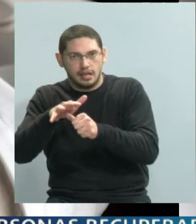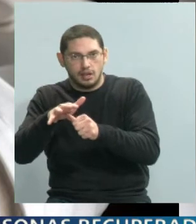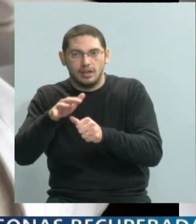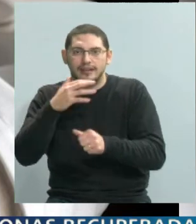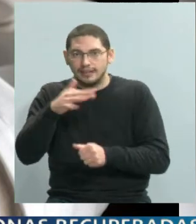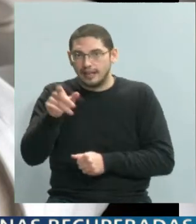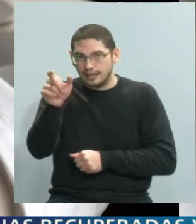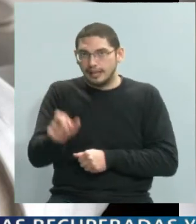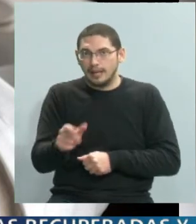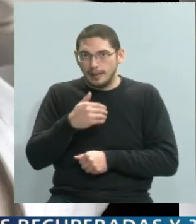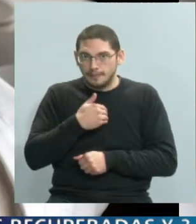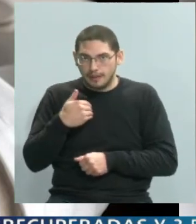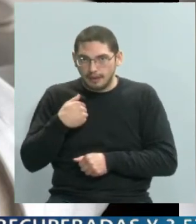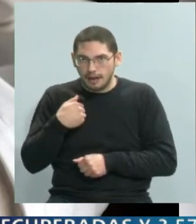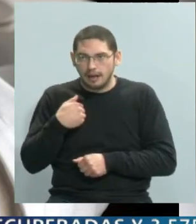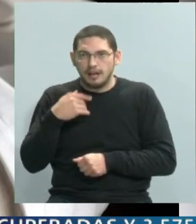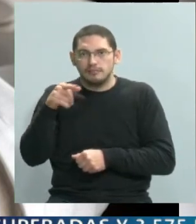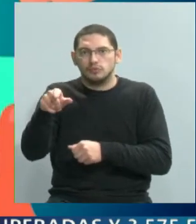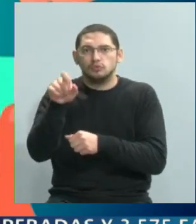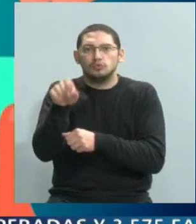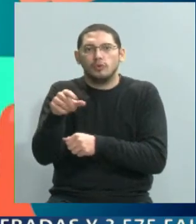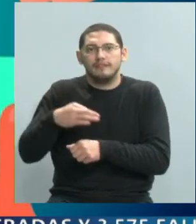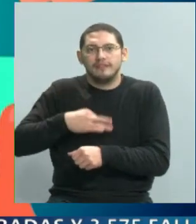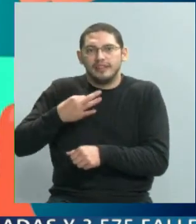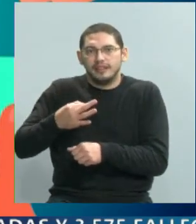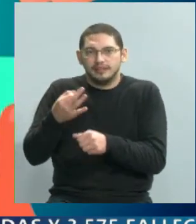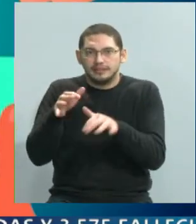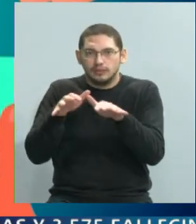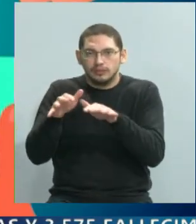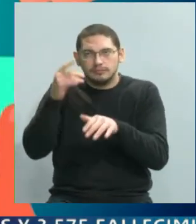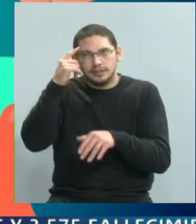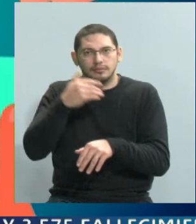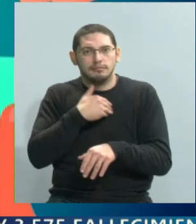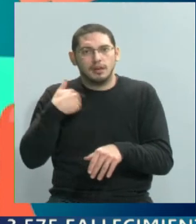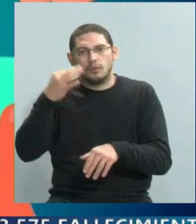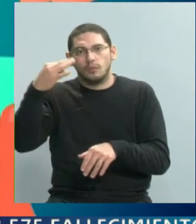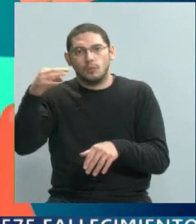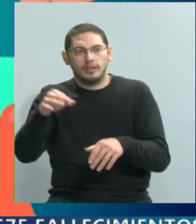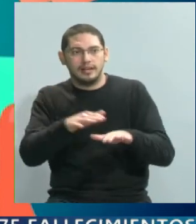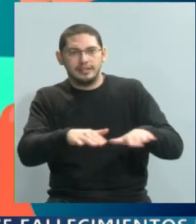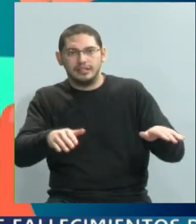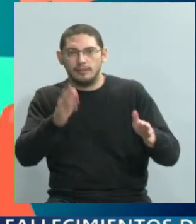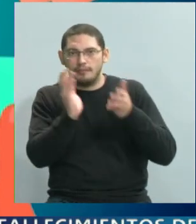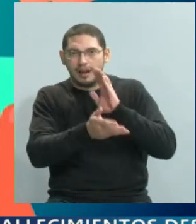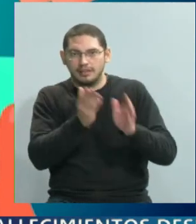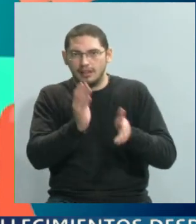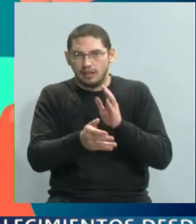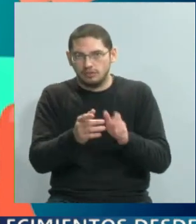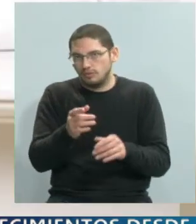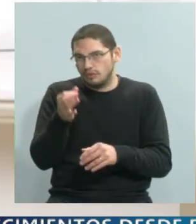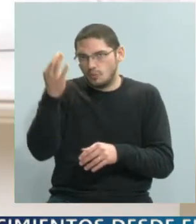mamás en sus contextos, o sea, entender que no solo las mamás son las perpetradoras de este síndrome